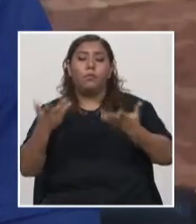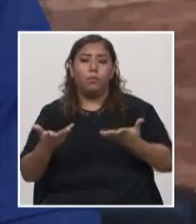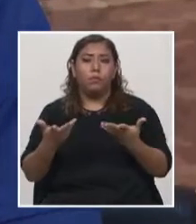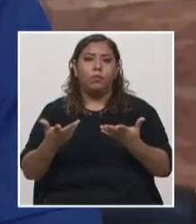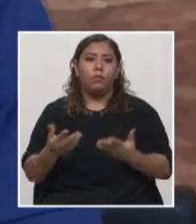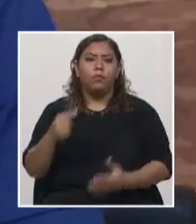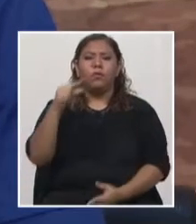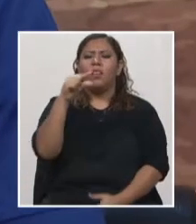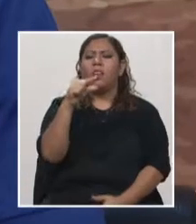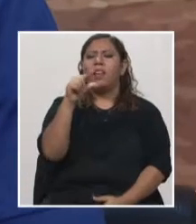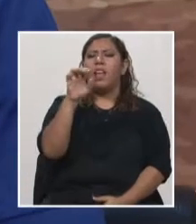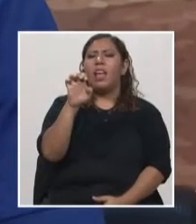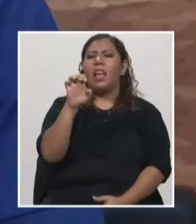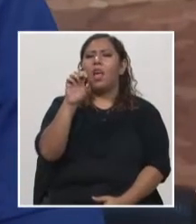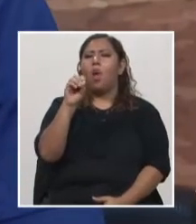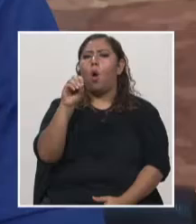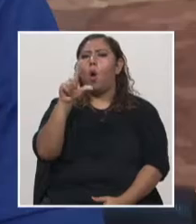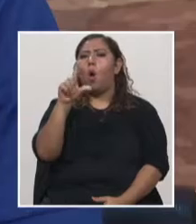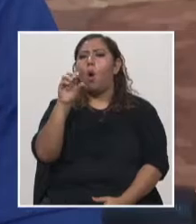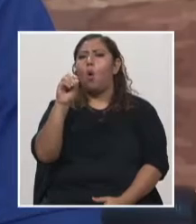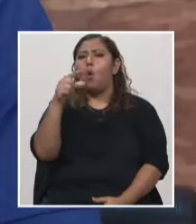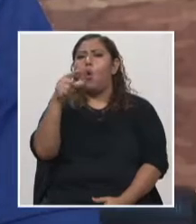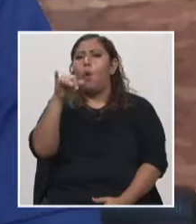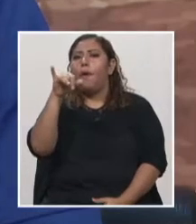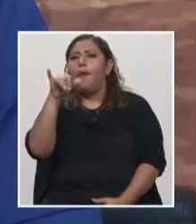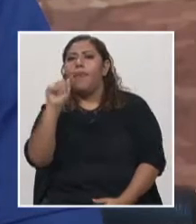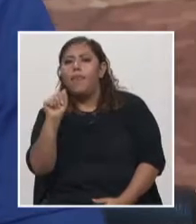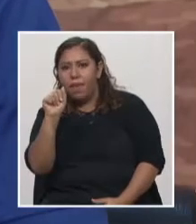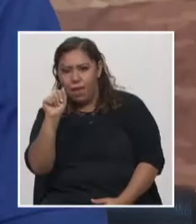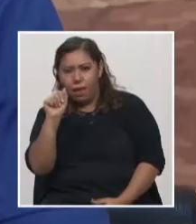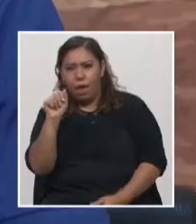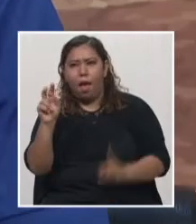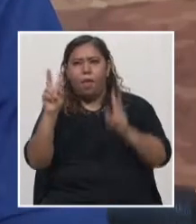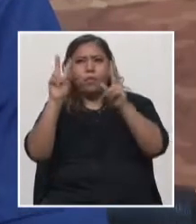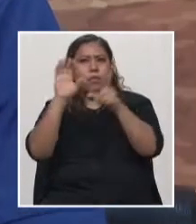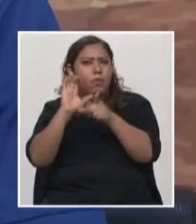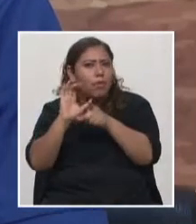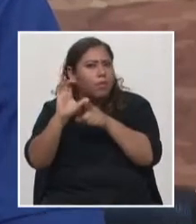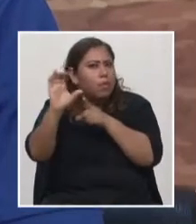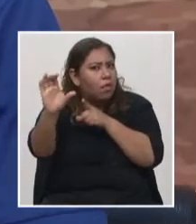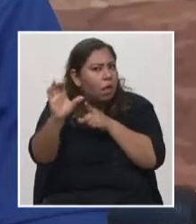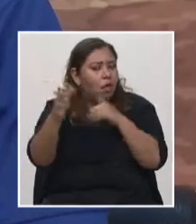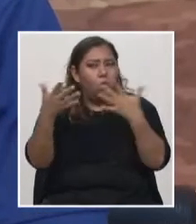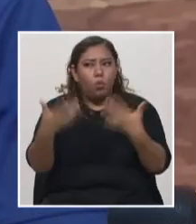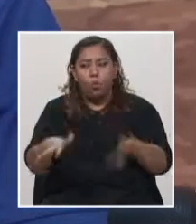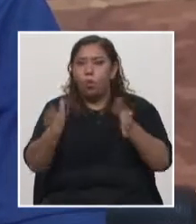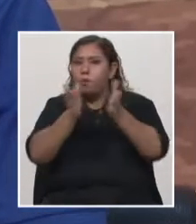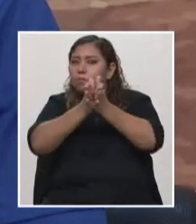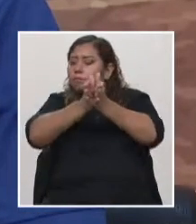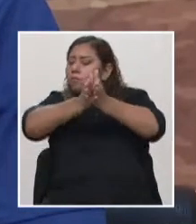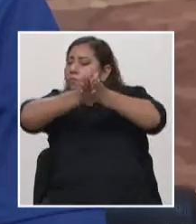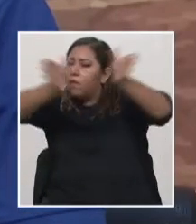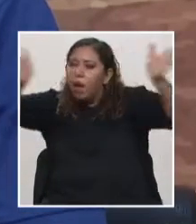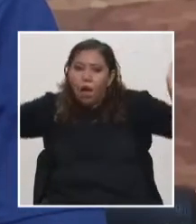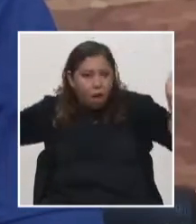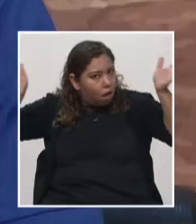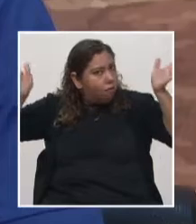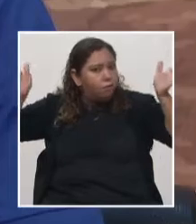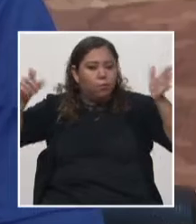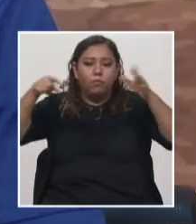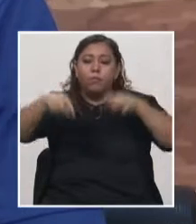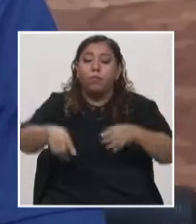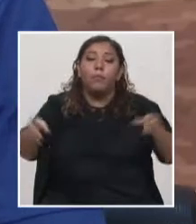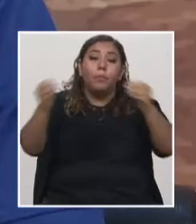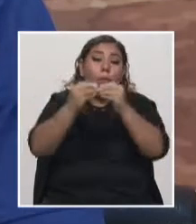es muy amplia, una, podríamos decir, un terreno virgen en nuestro país, no se ha tomado en cuenta la